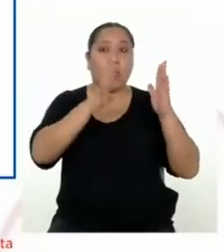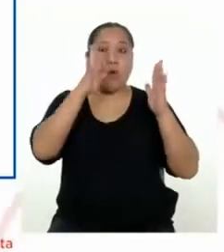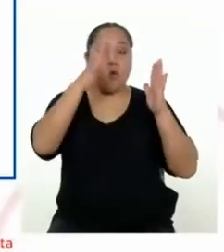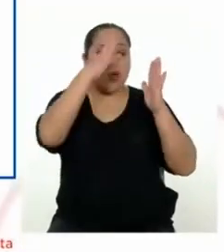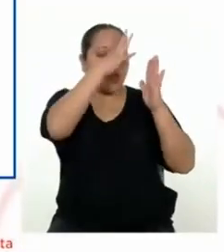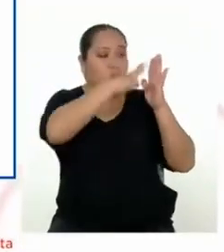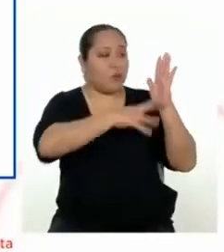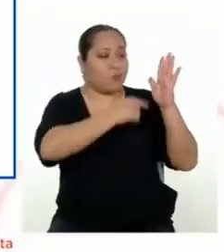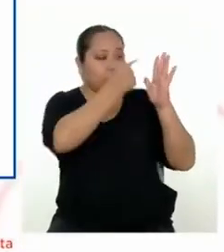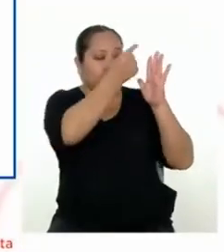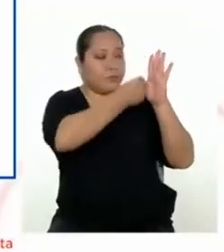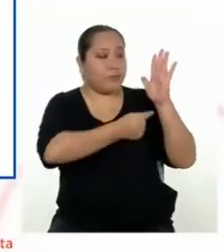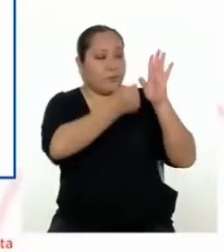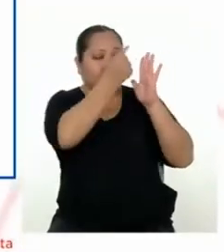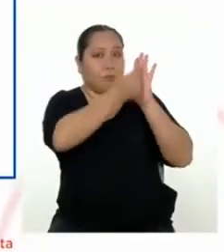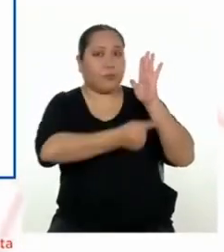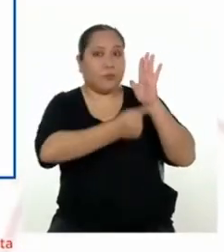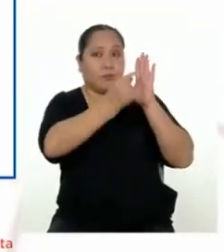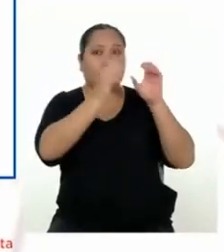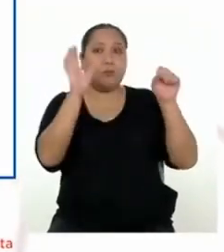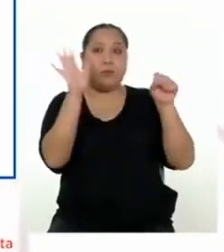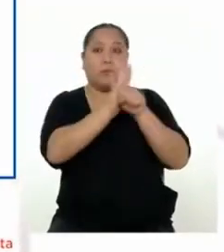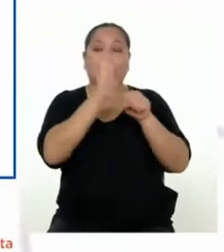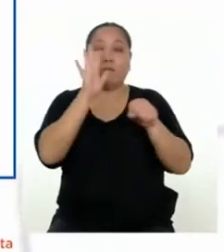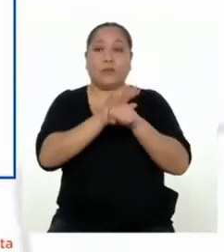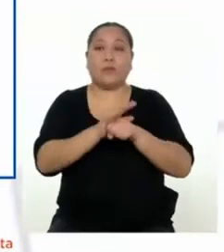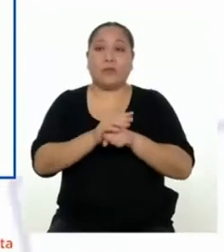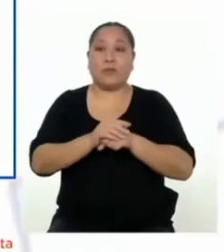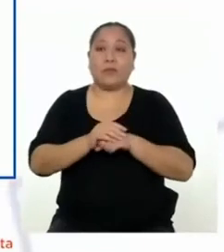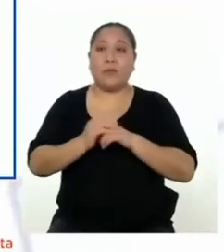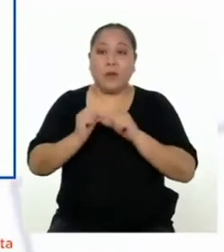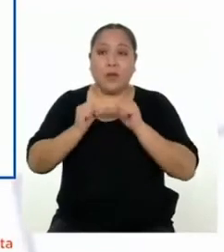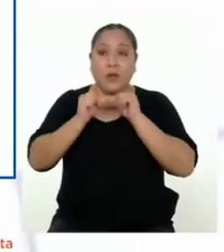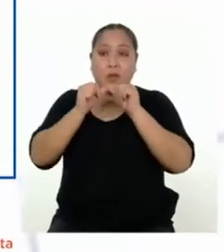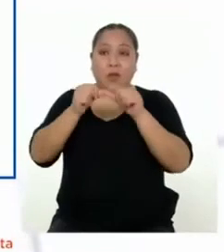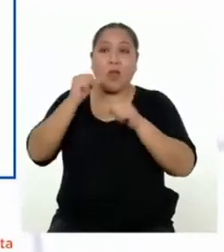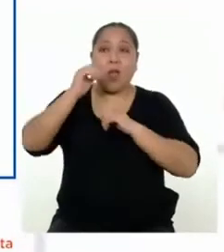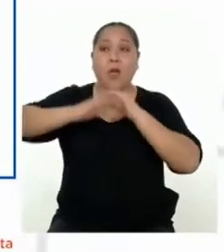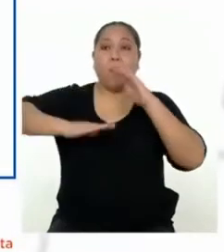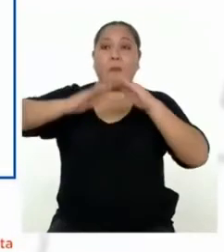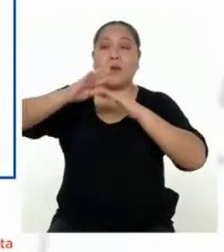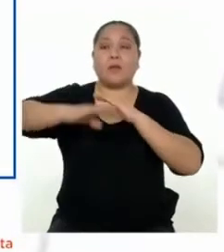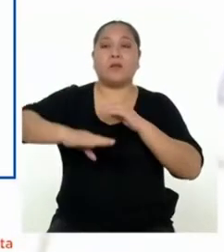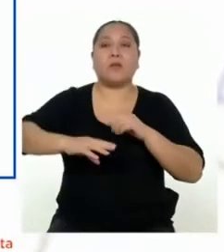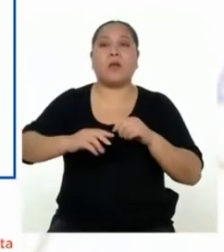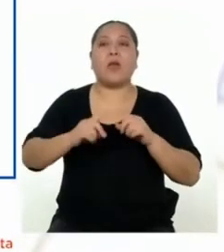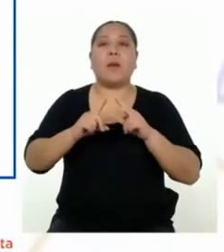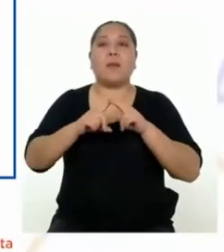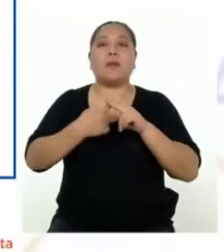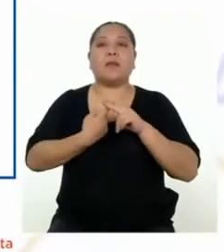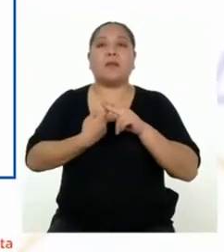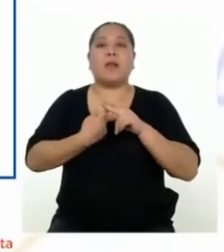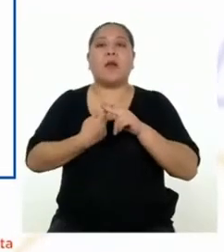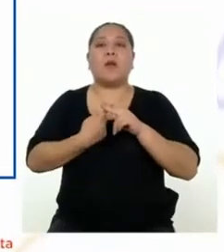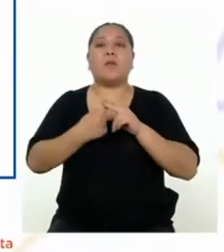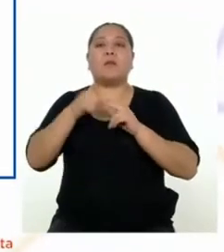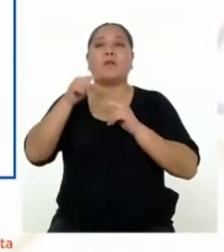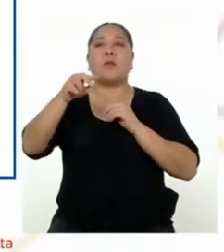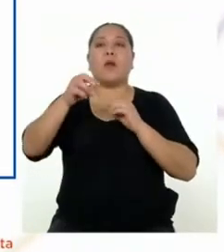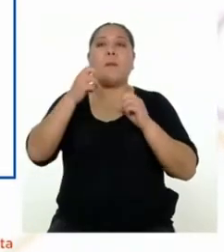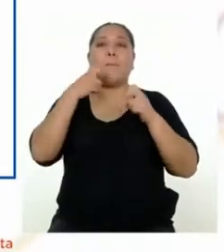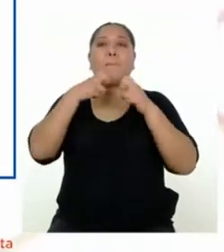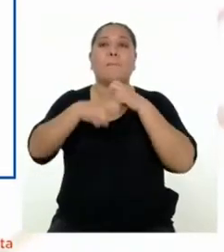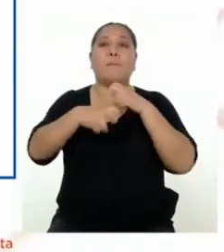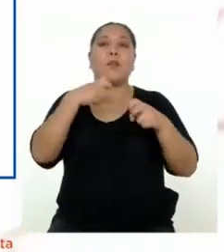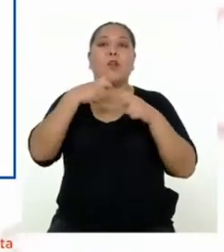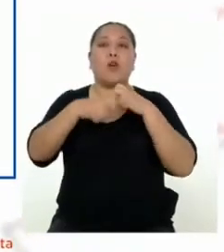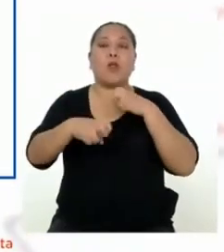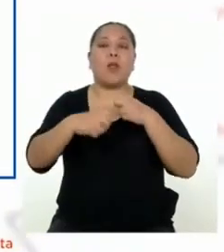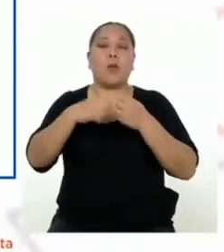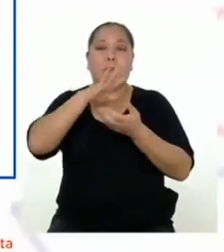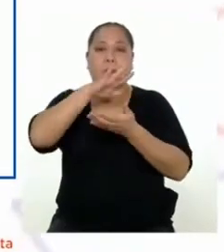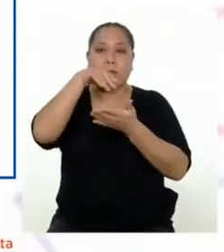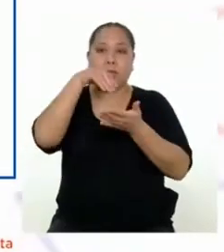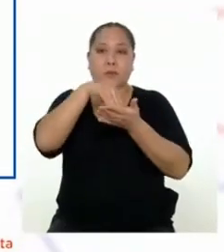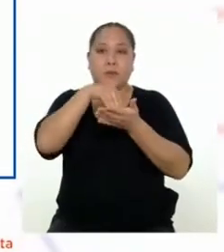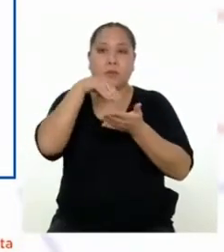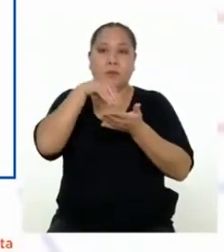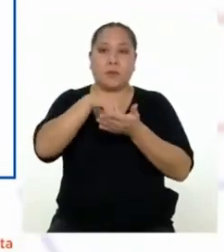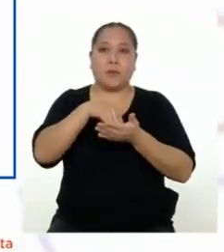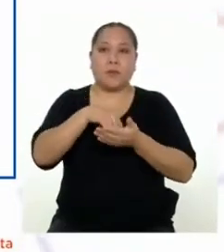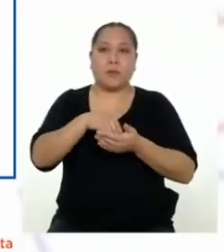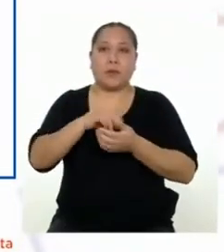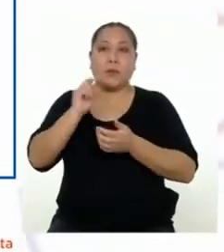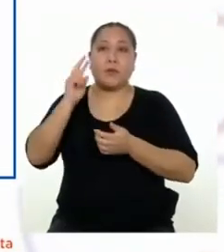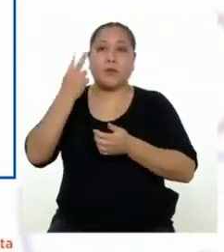cuatro columnas que vamos a completar siguiendo algunos pasos. Comenzamos llenando la columna de la situación problemática priorizada.